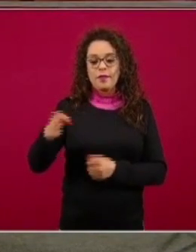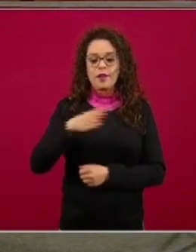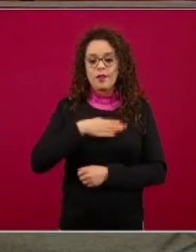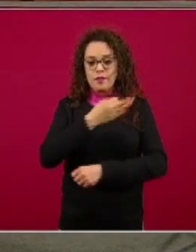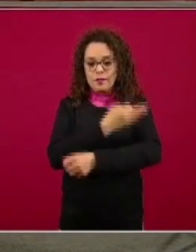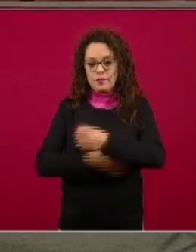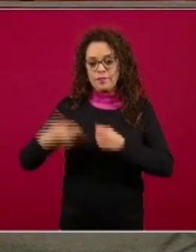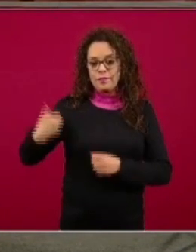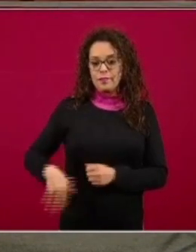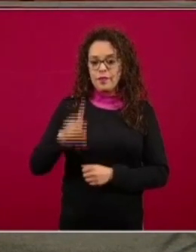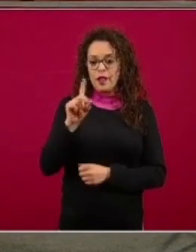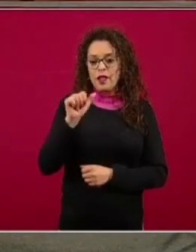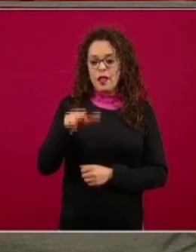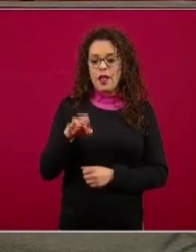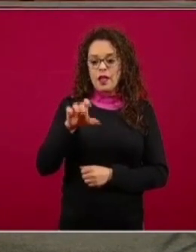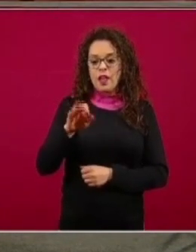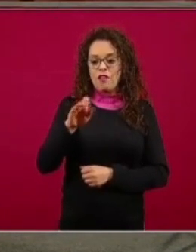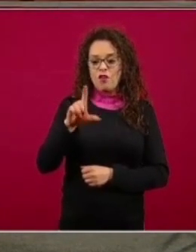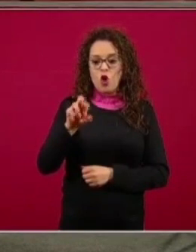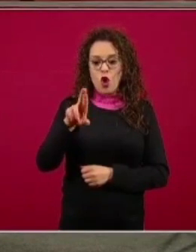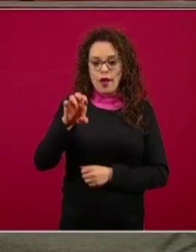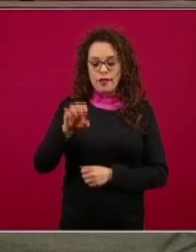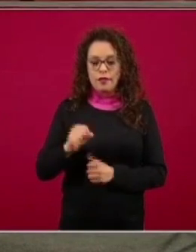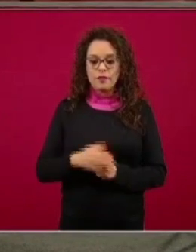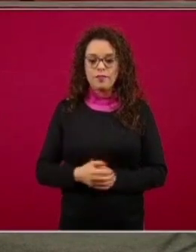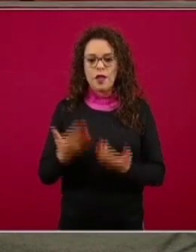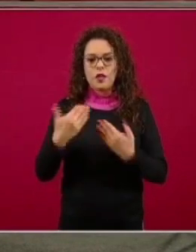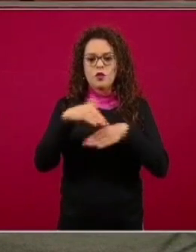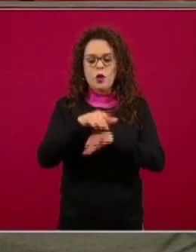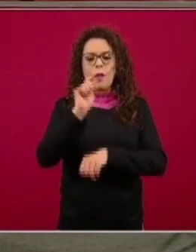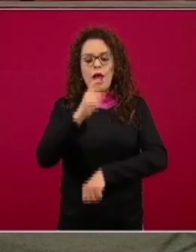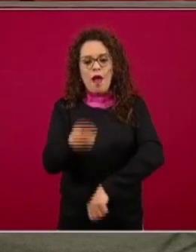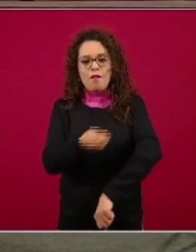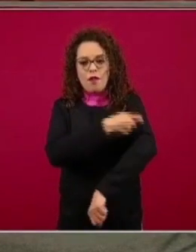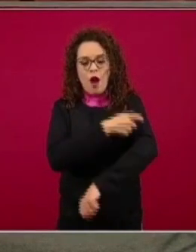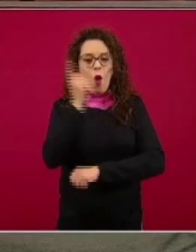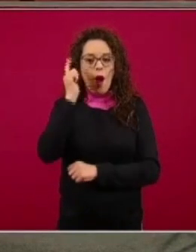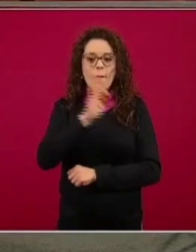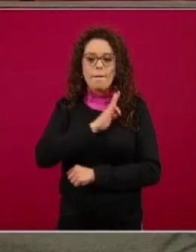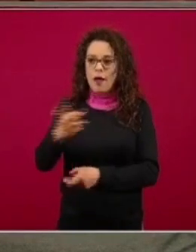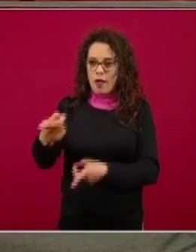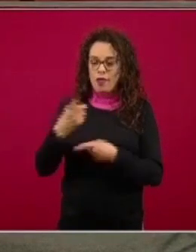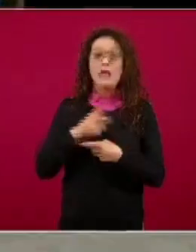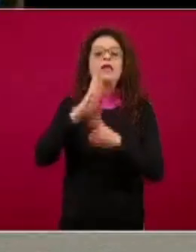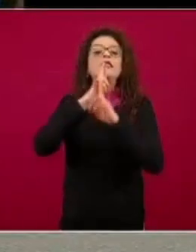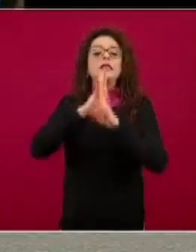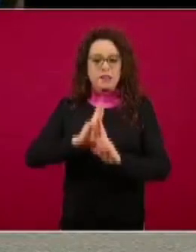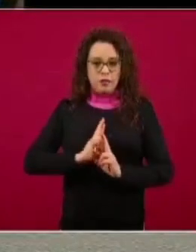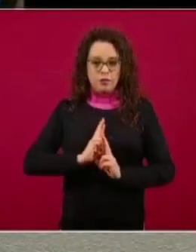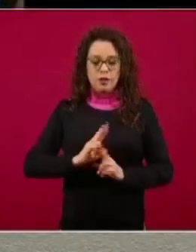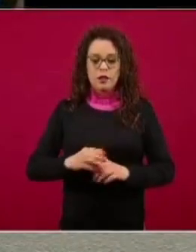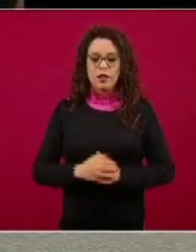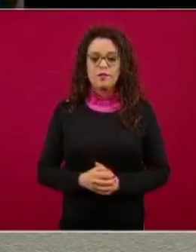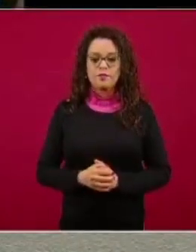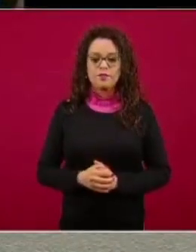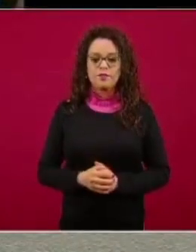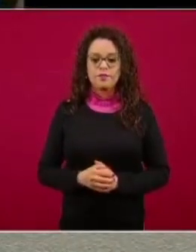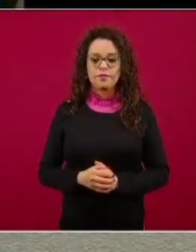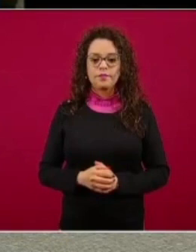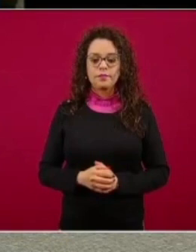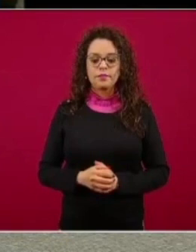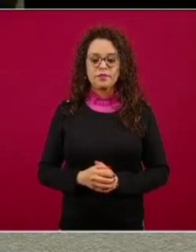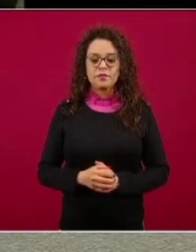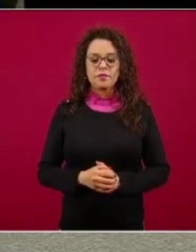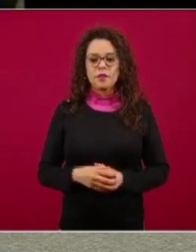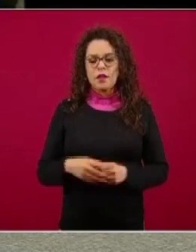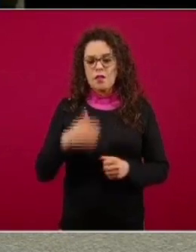Flores del periódico Publímetro respecto a la vacuna si me pudieran responder por favor qué tan homologados están los criterios